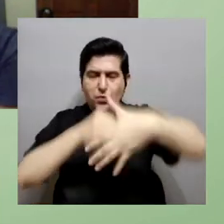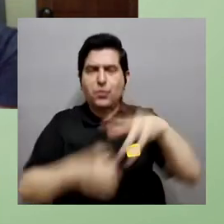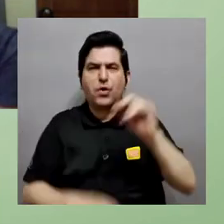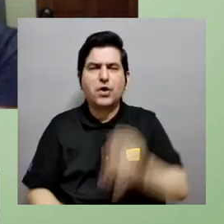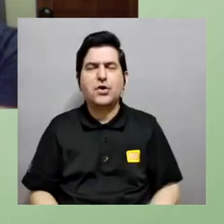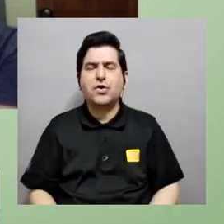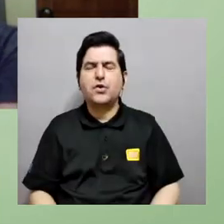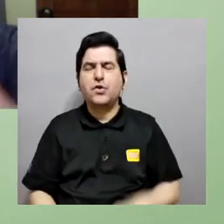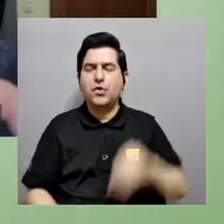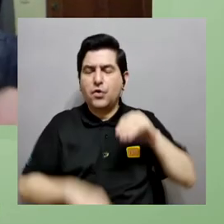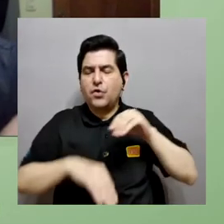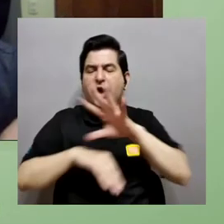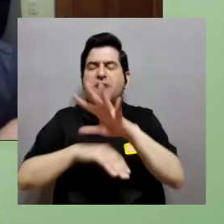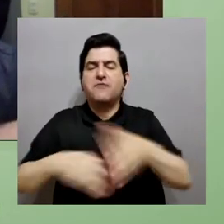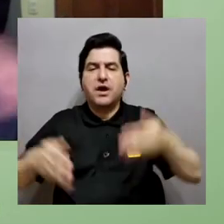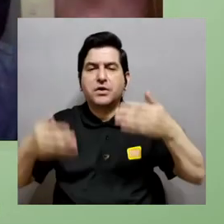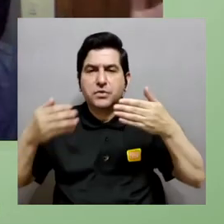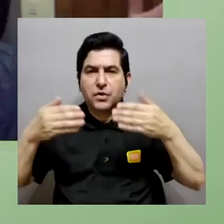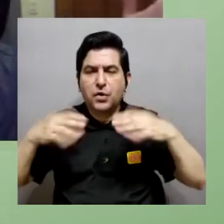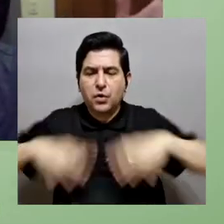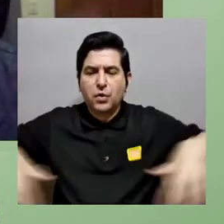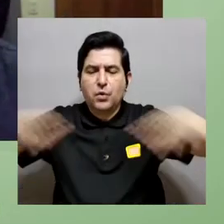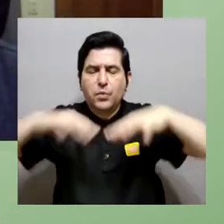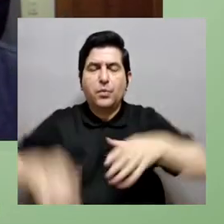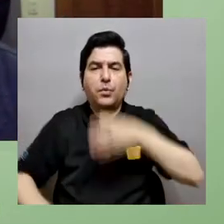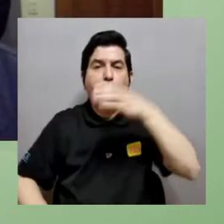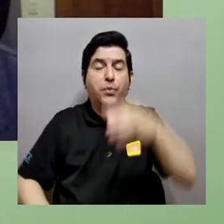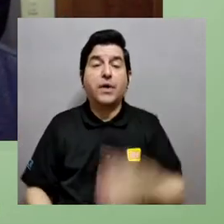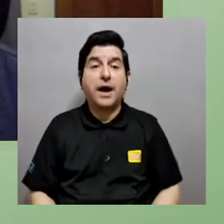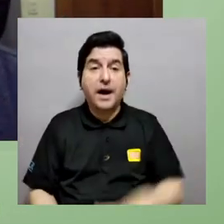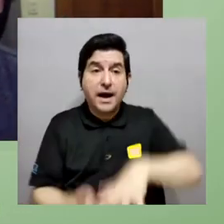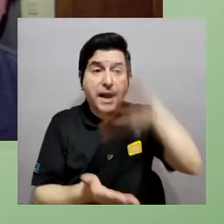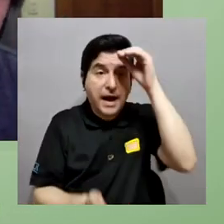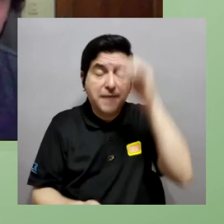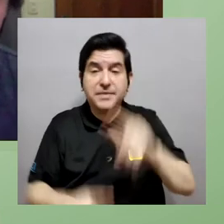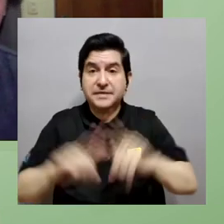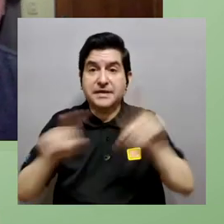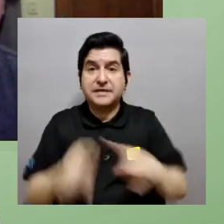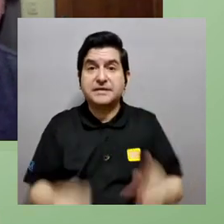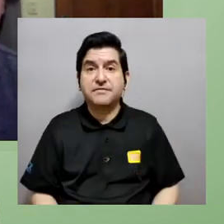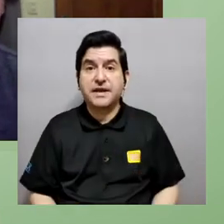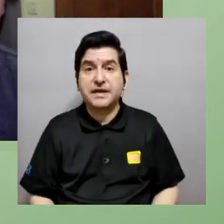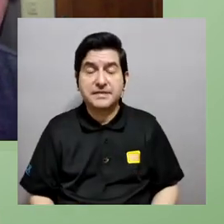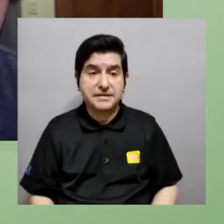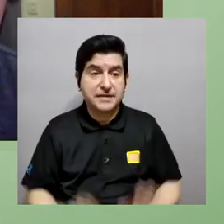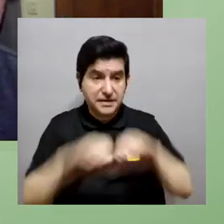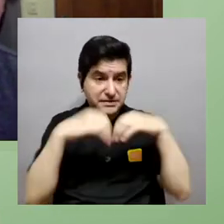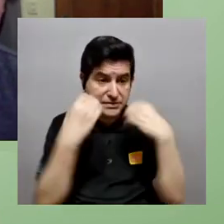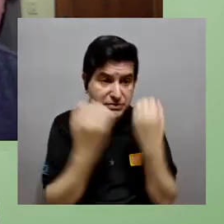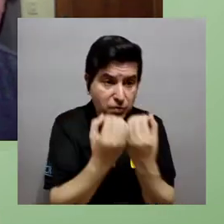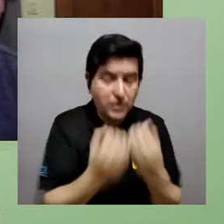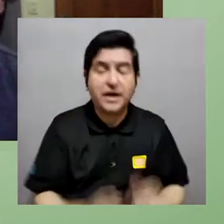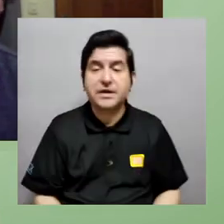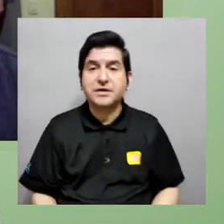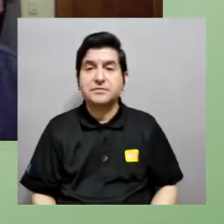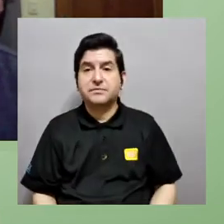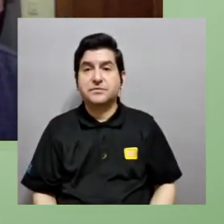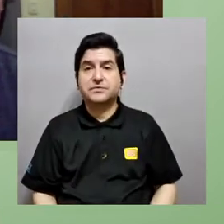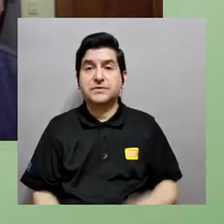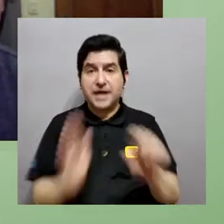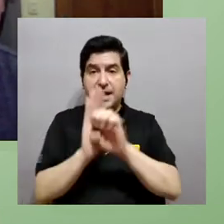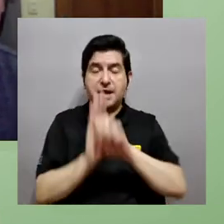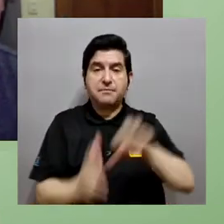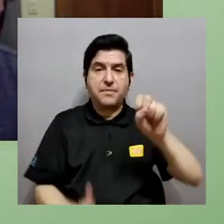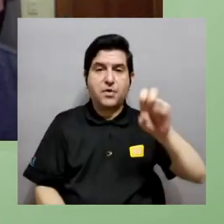dióxido de carbono que hay en la atmósfera para fijarlo y que no esté ahí como gas de efecto invernadero y de eso podemos aprender de los organismos que lo hacen con los